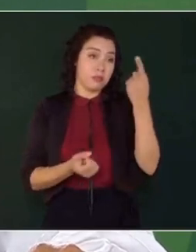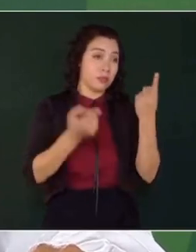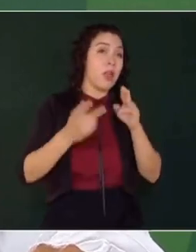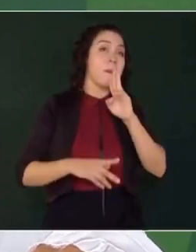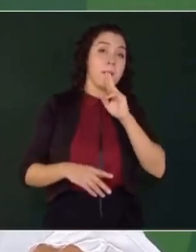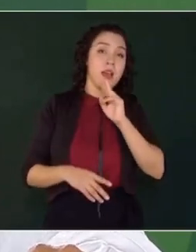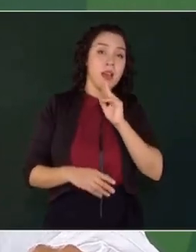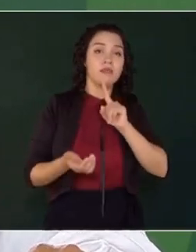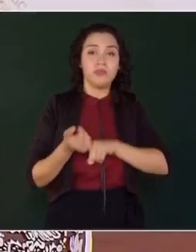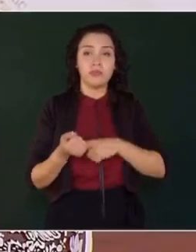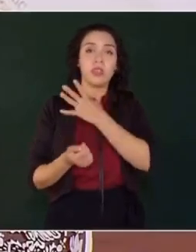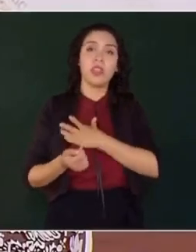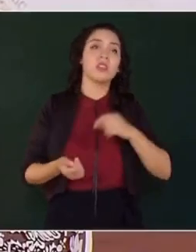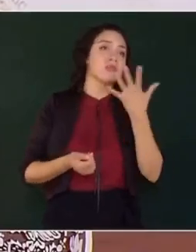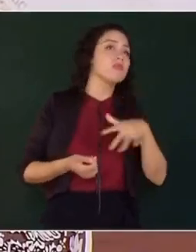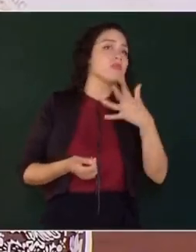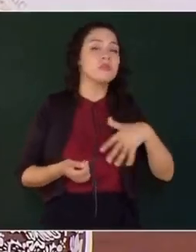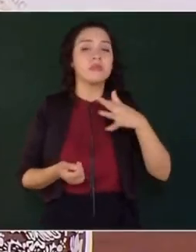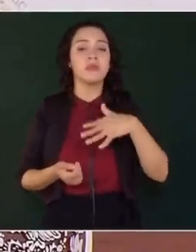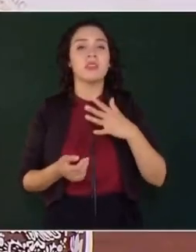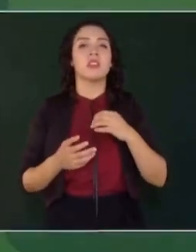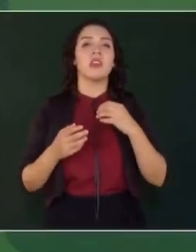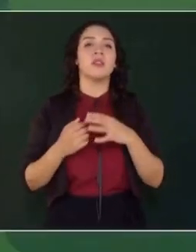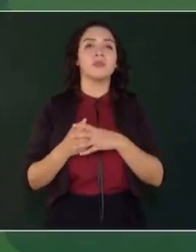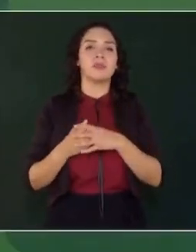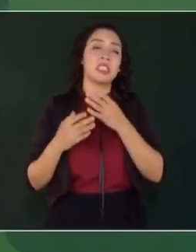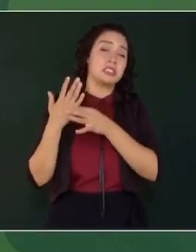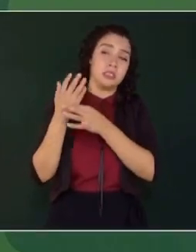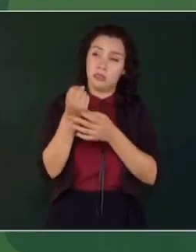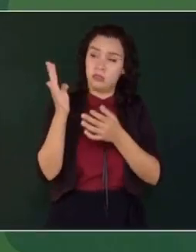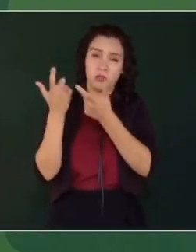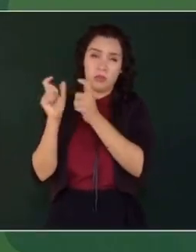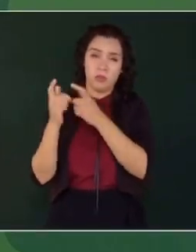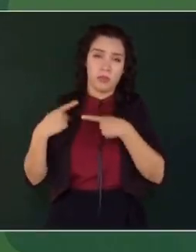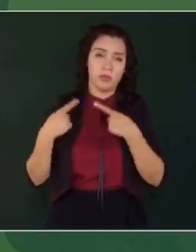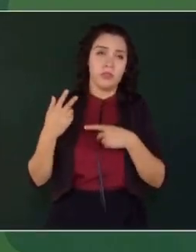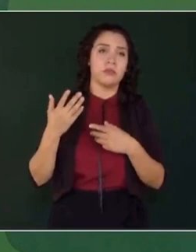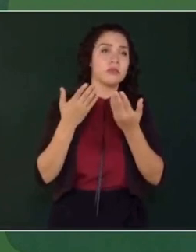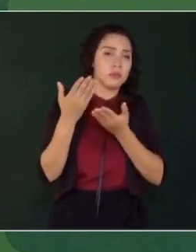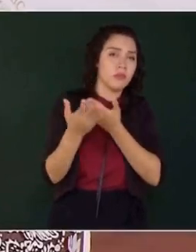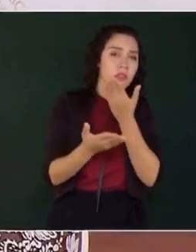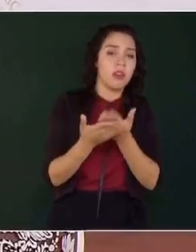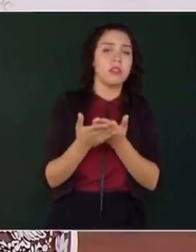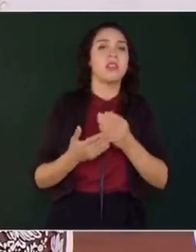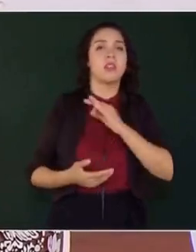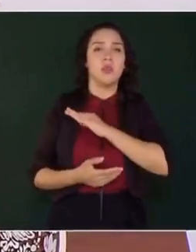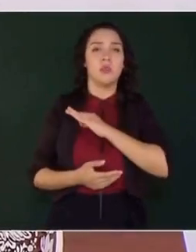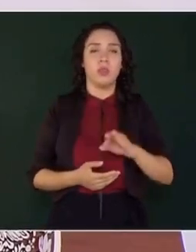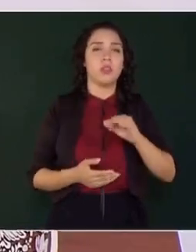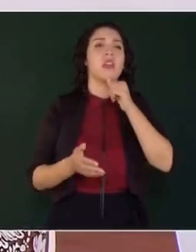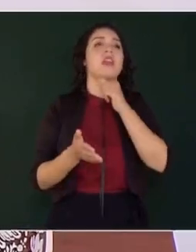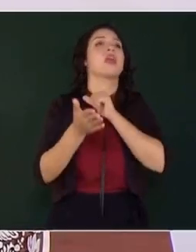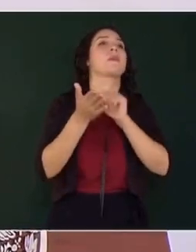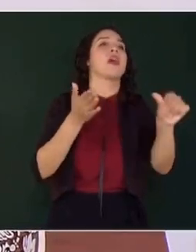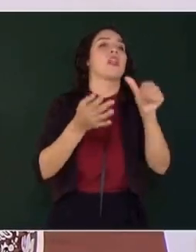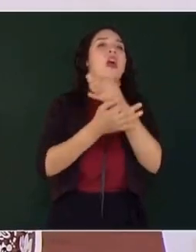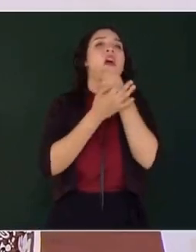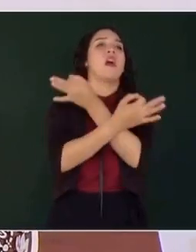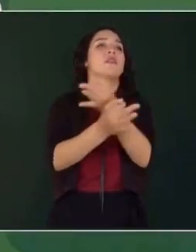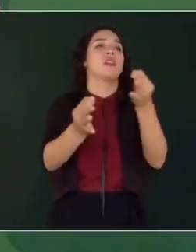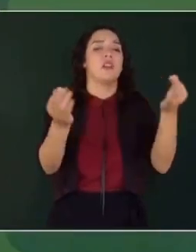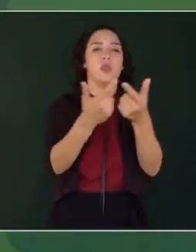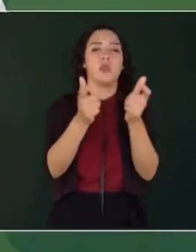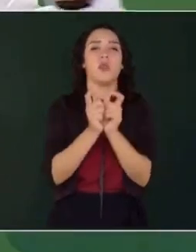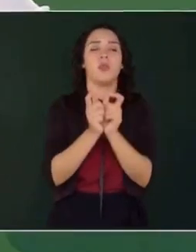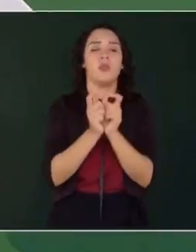buscadoras de desaparecidos planteaban que se enviar un mensaje de tregua a la delincuencia